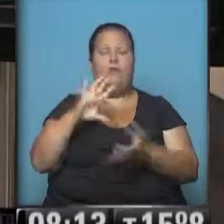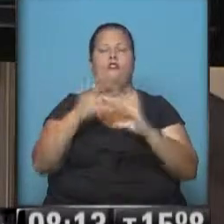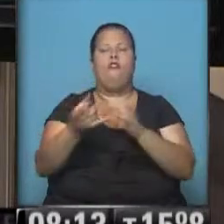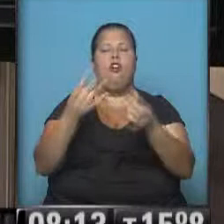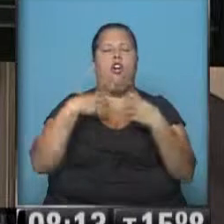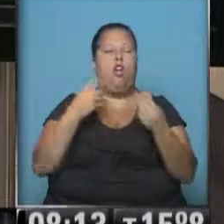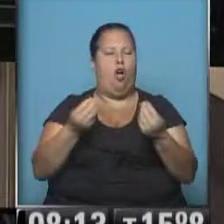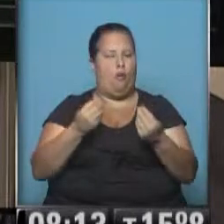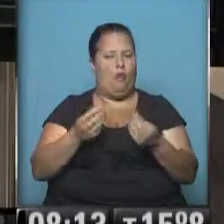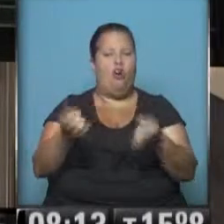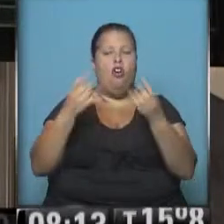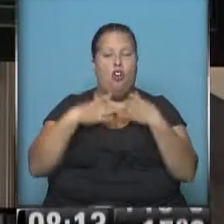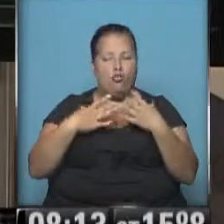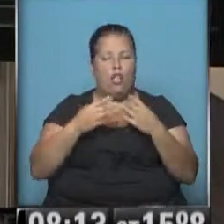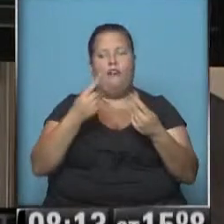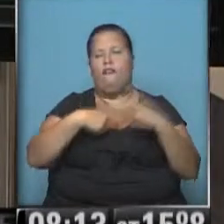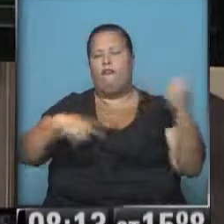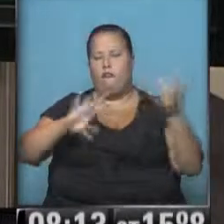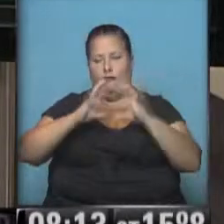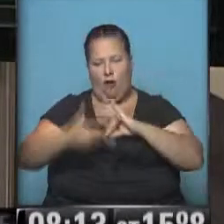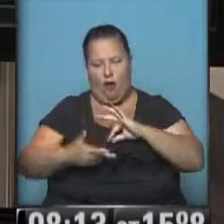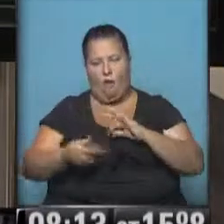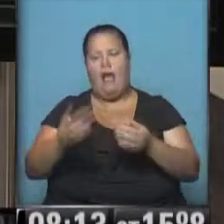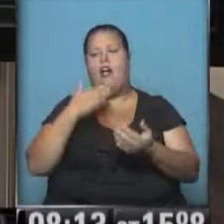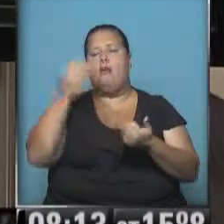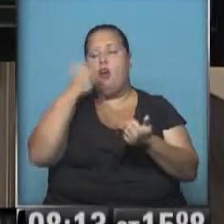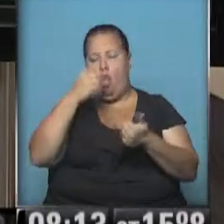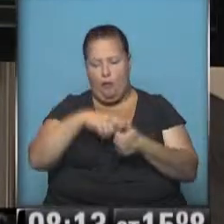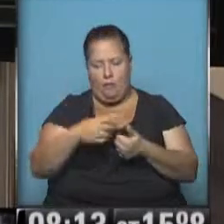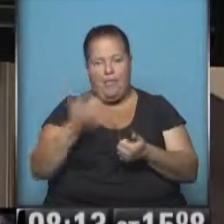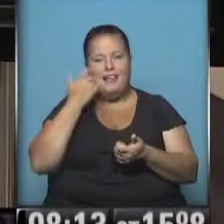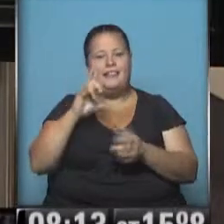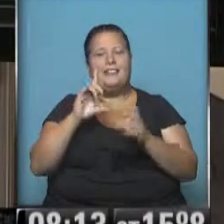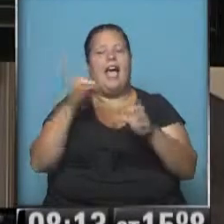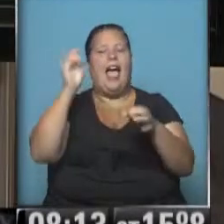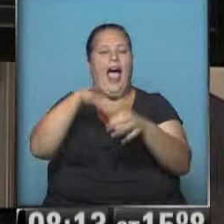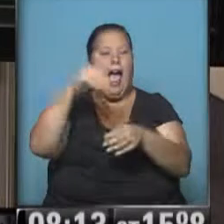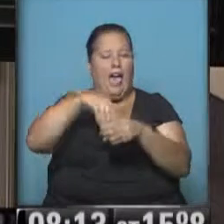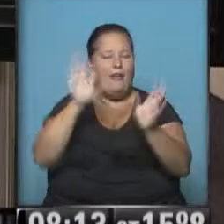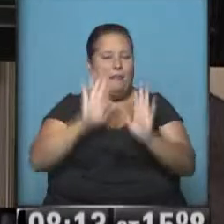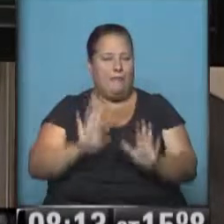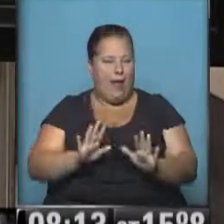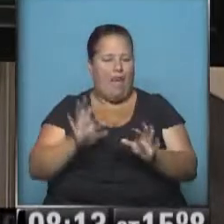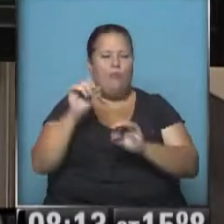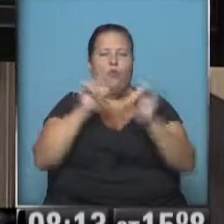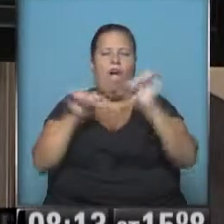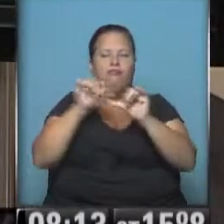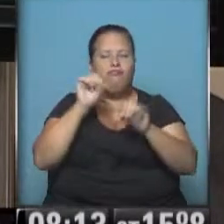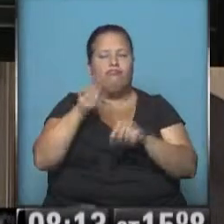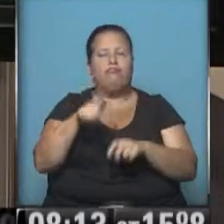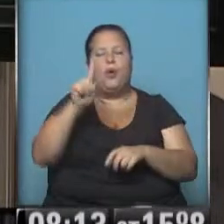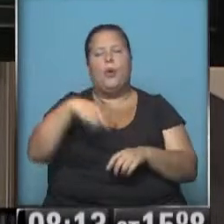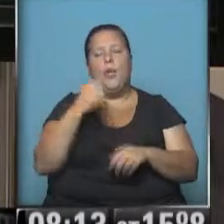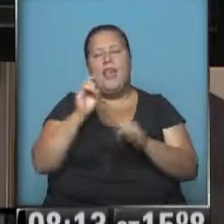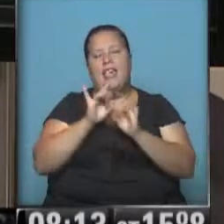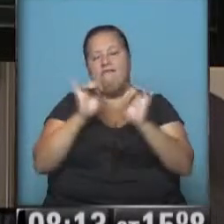contagio del botulismo. Se contagia por varias formas, a través de las comidas que ya tienen la toxina preformada. Es una toxina producida